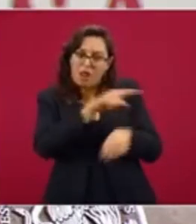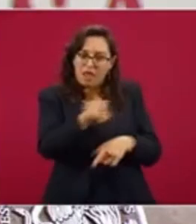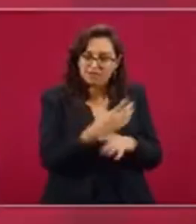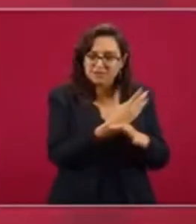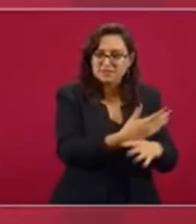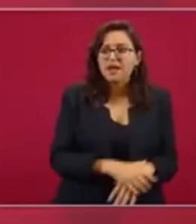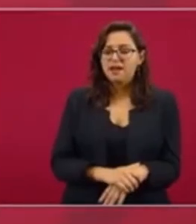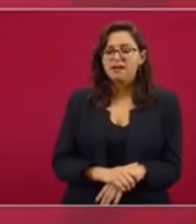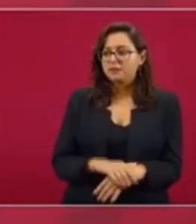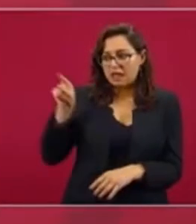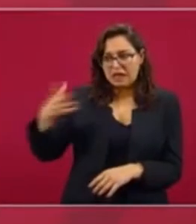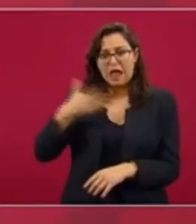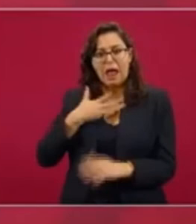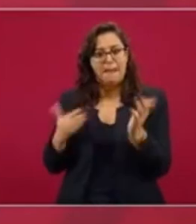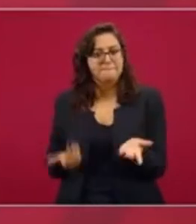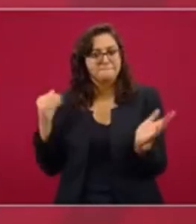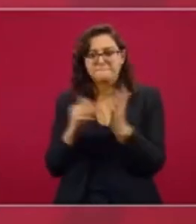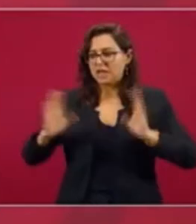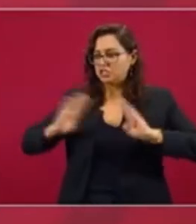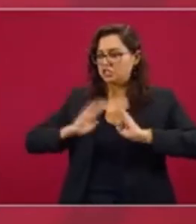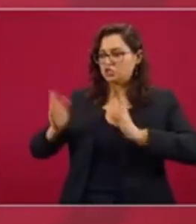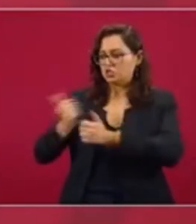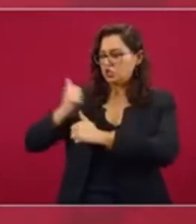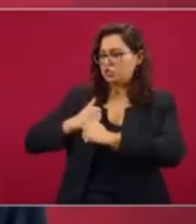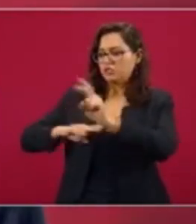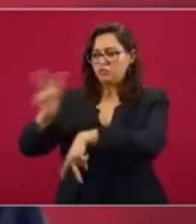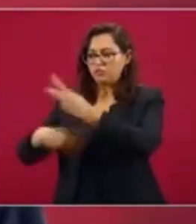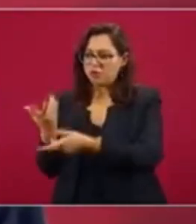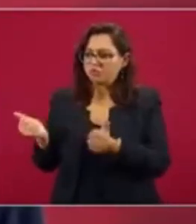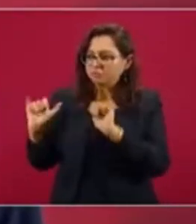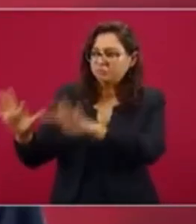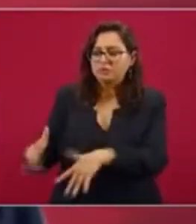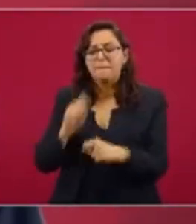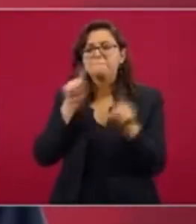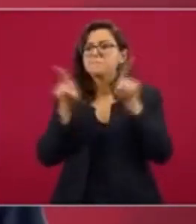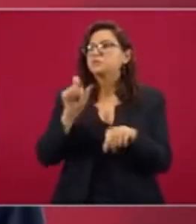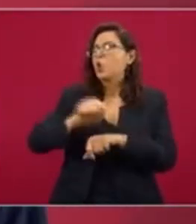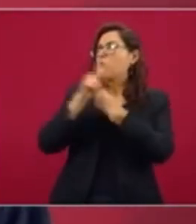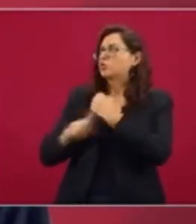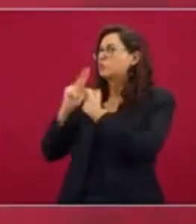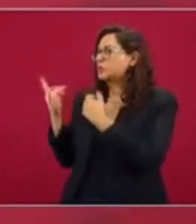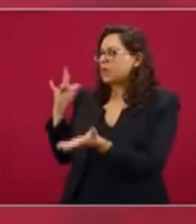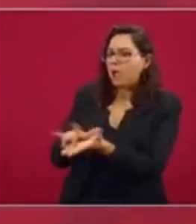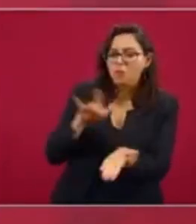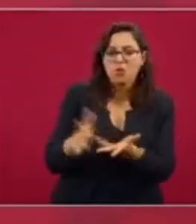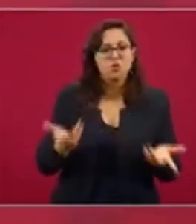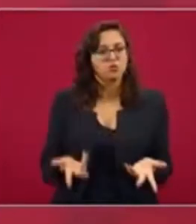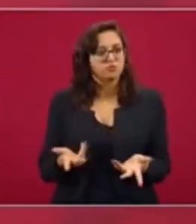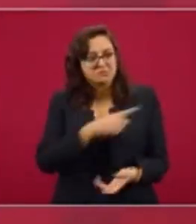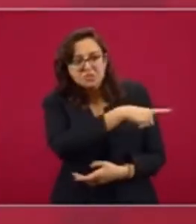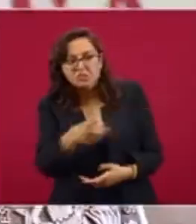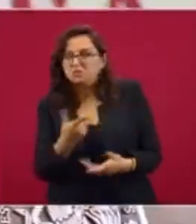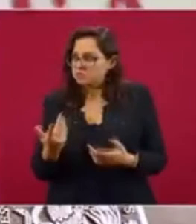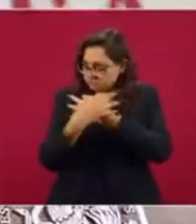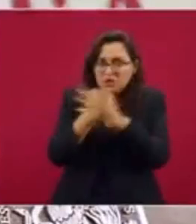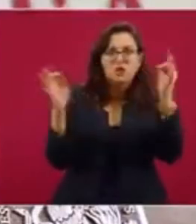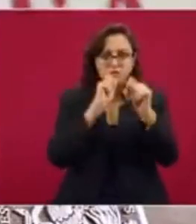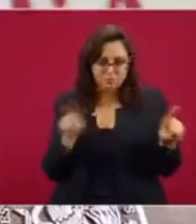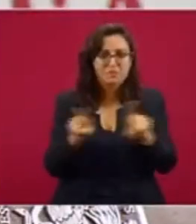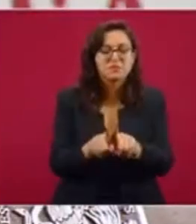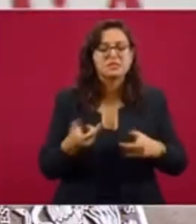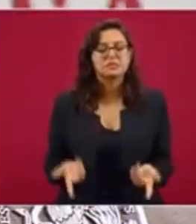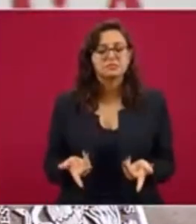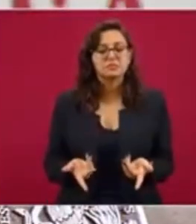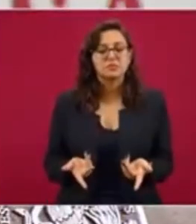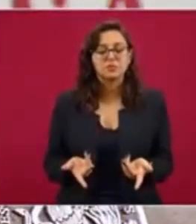miles de soldados ayudando a la gente y que estamos recibiendo apoyo, solidaridad, de varios gobiernos, ojalá se diga que se